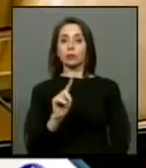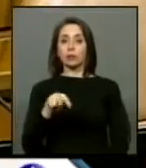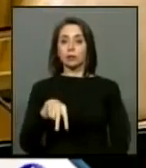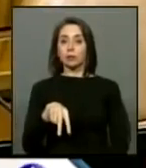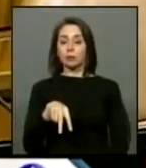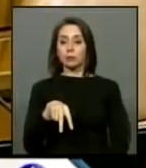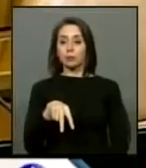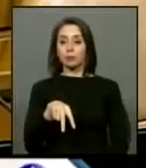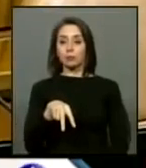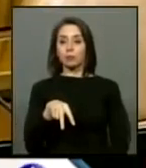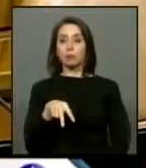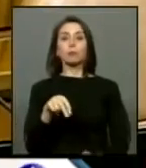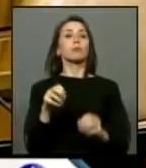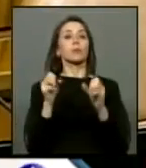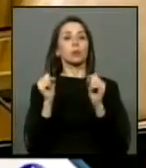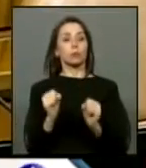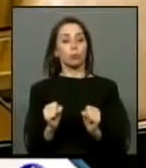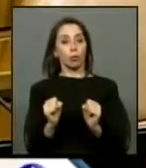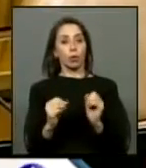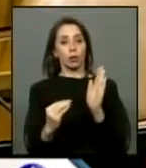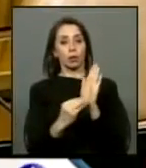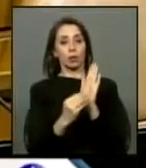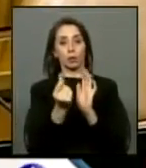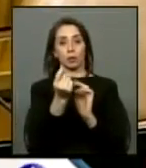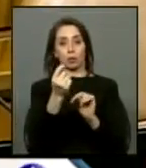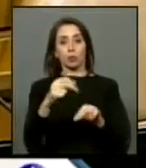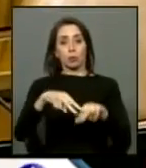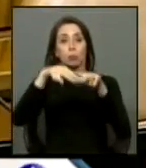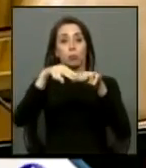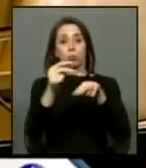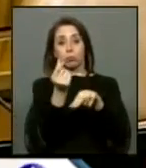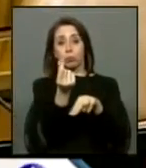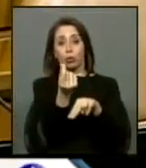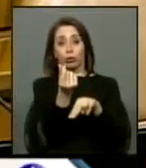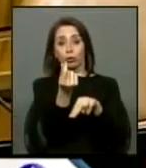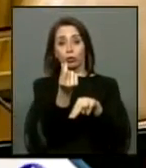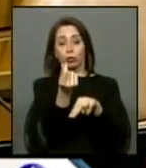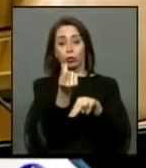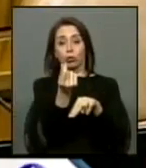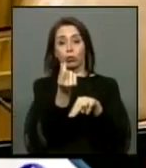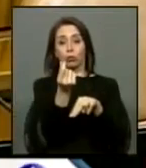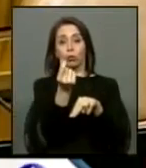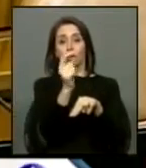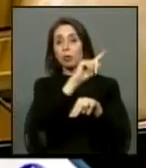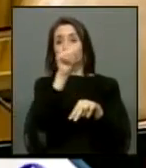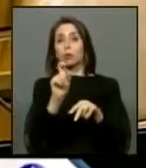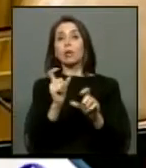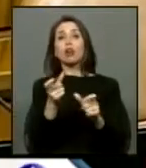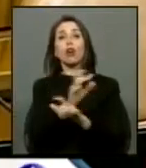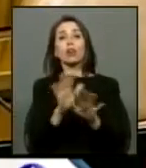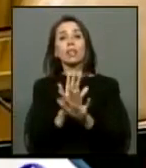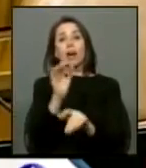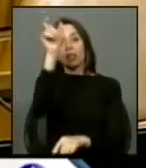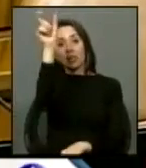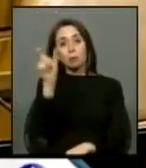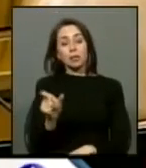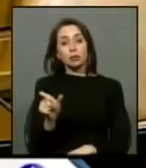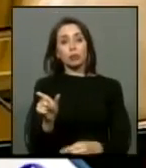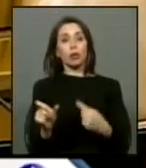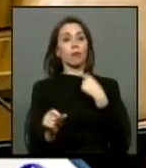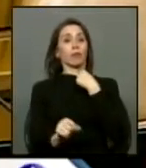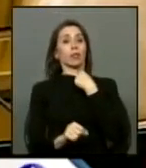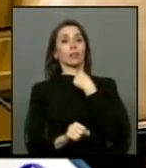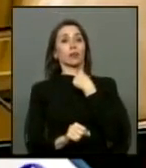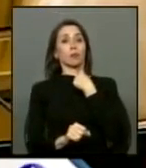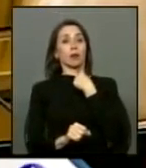se puede poner un monto a la atrocidad de la cual una persona puede ser víctima